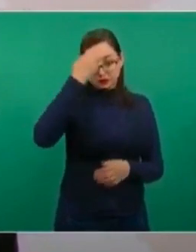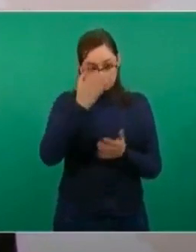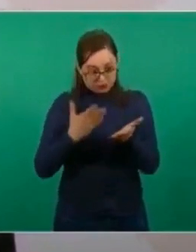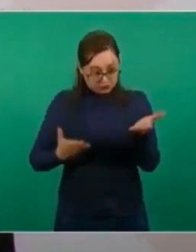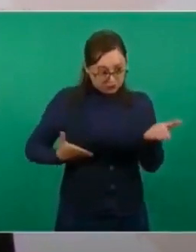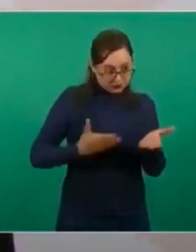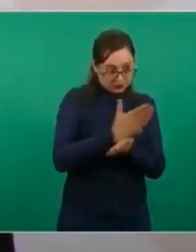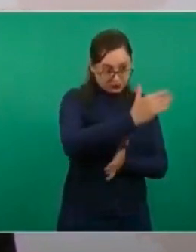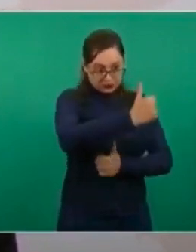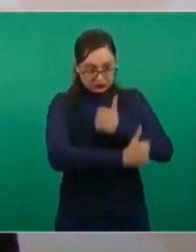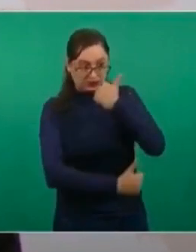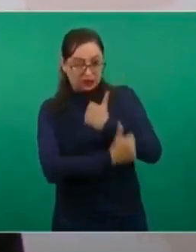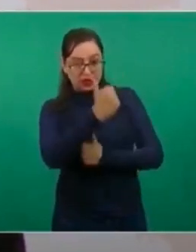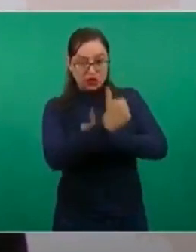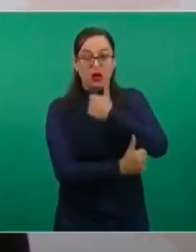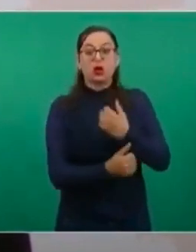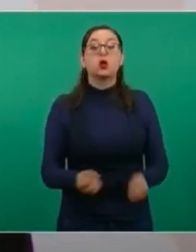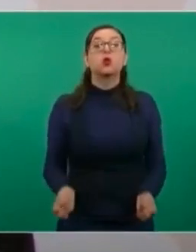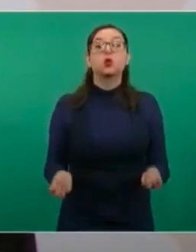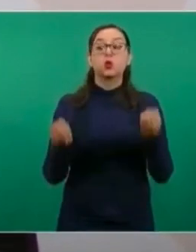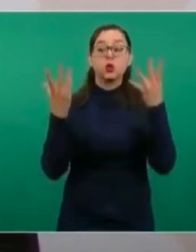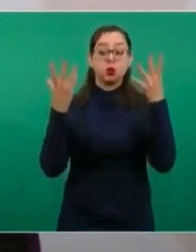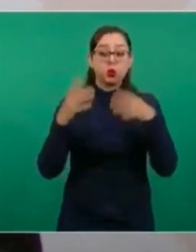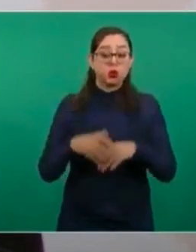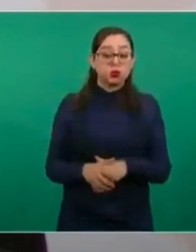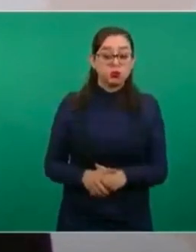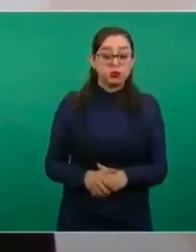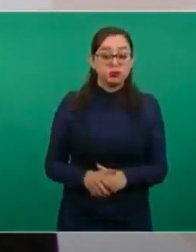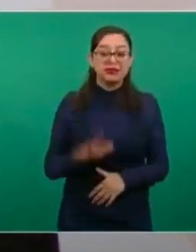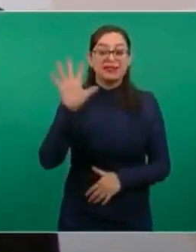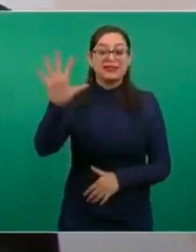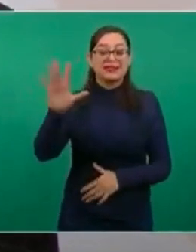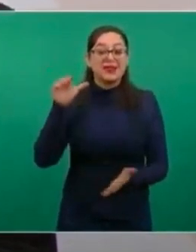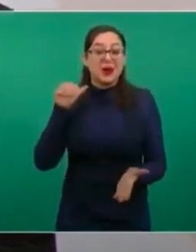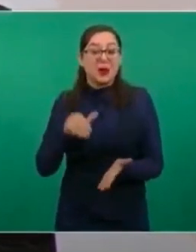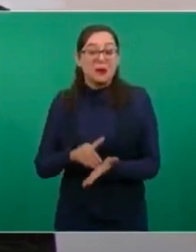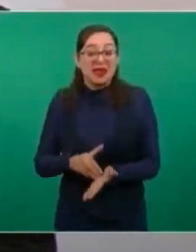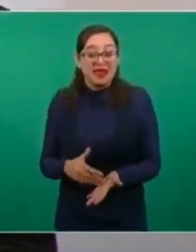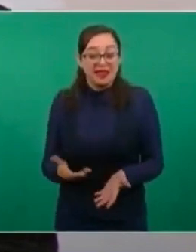esos 150 espacios, 5 mil.